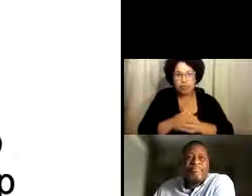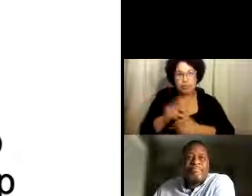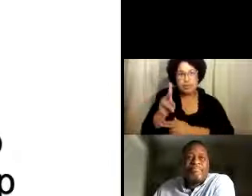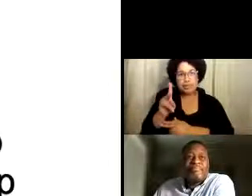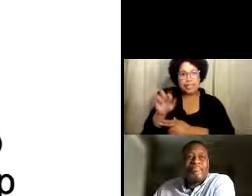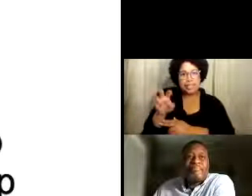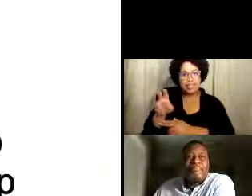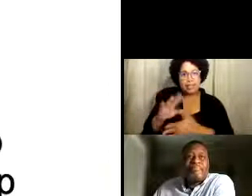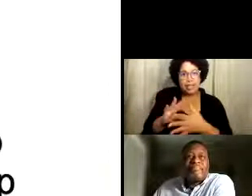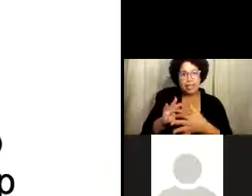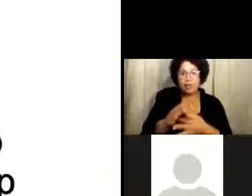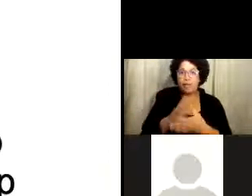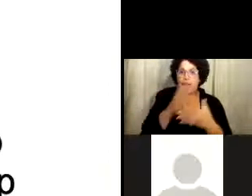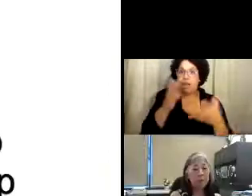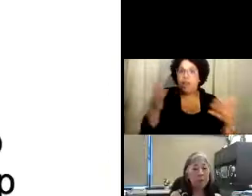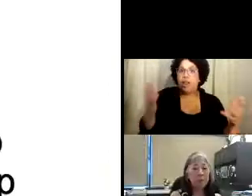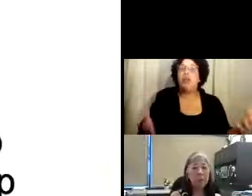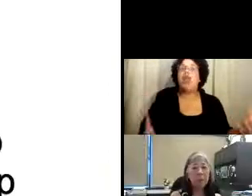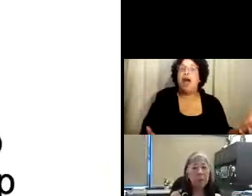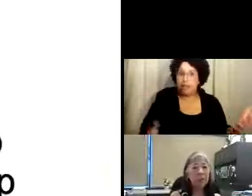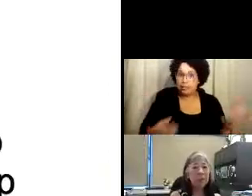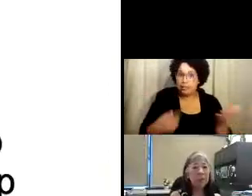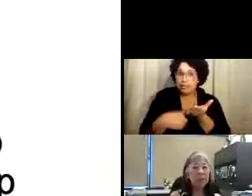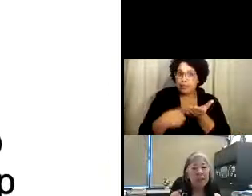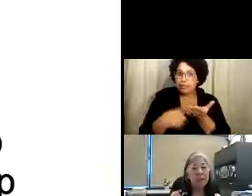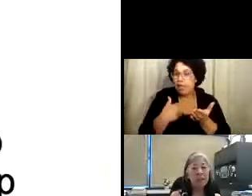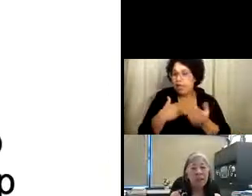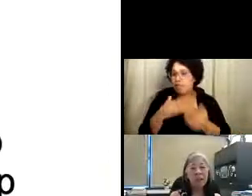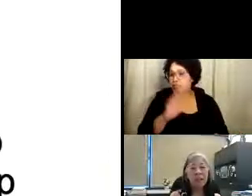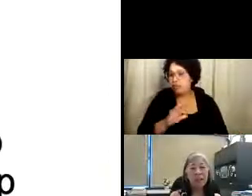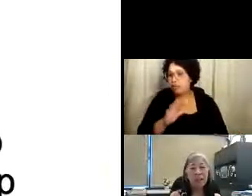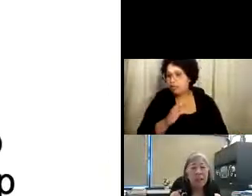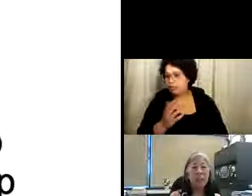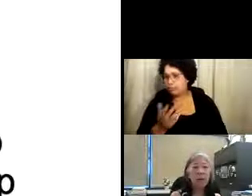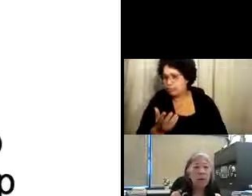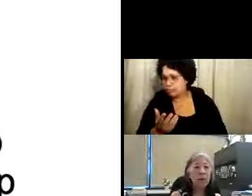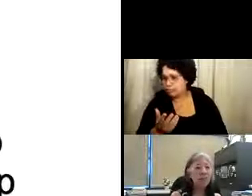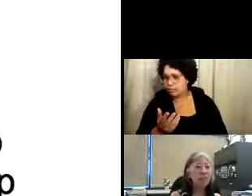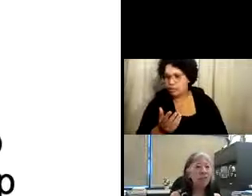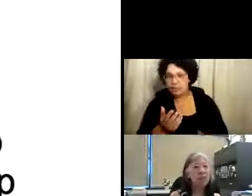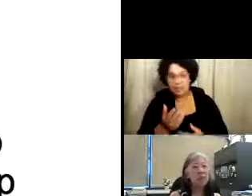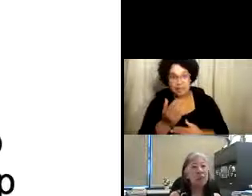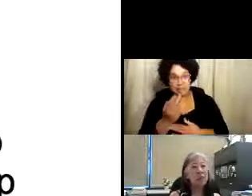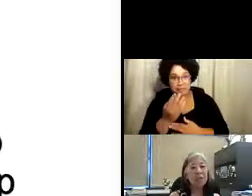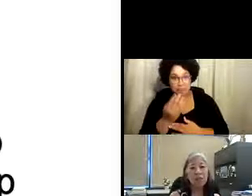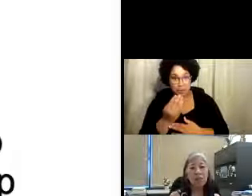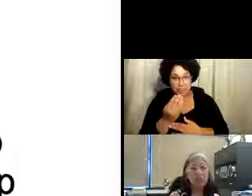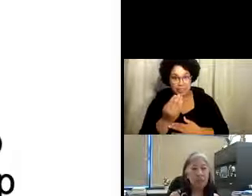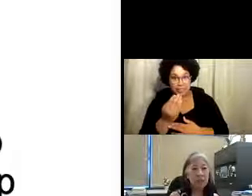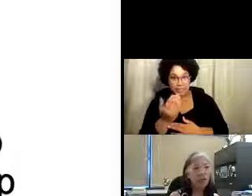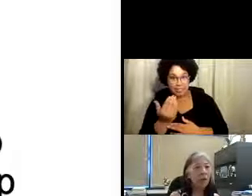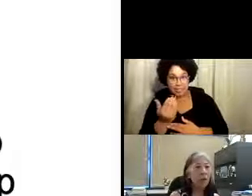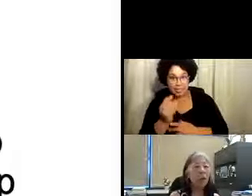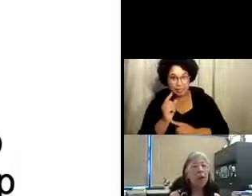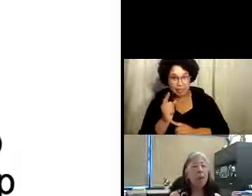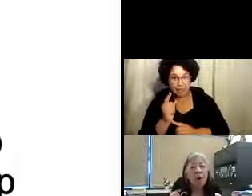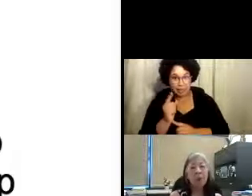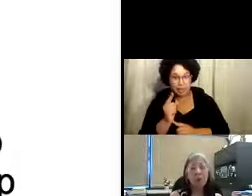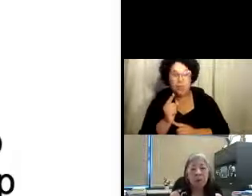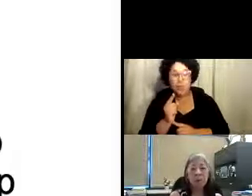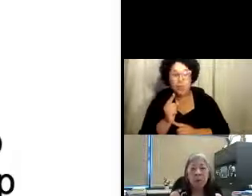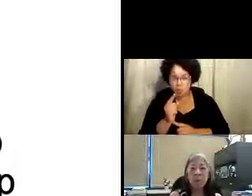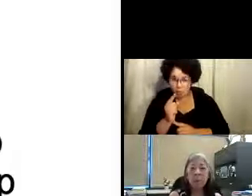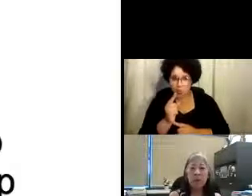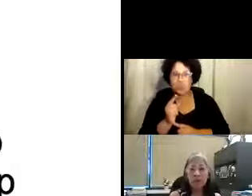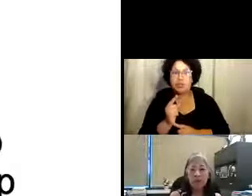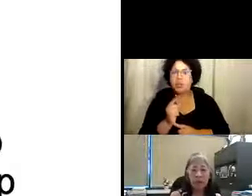Como ya mencionó, Kevin, tenemos mucho para cubrir el día de hoy. Tal vez solamente tenemos, parece, unos 14 o 15 minutos para hacerlo,